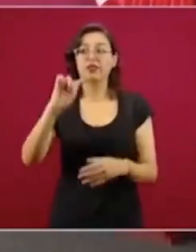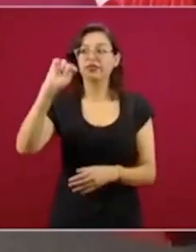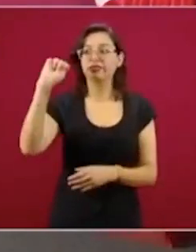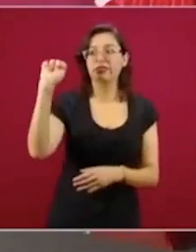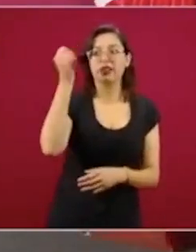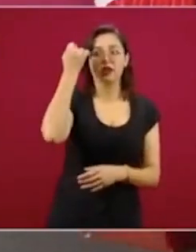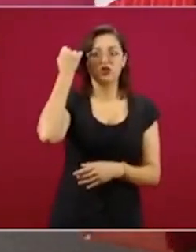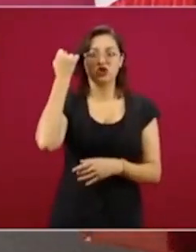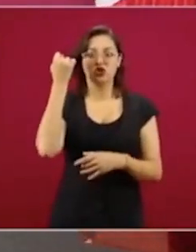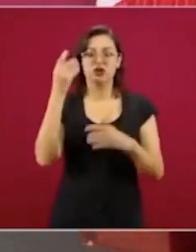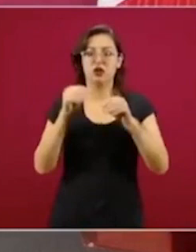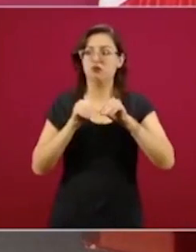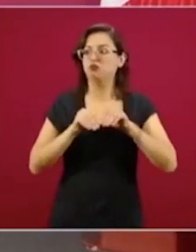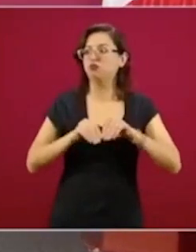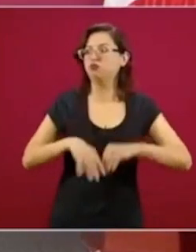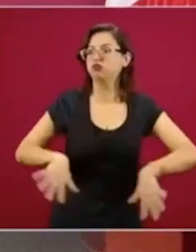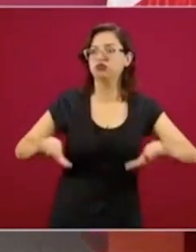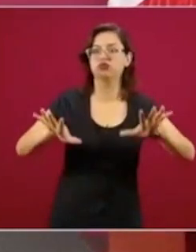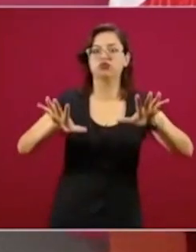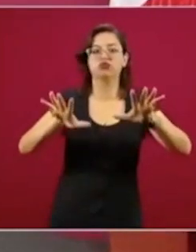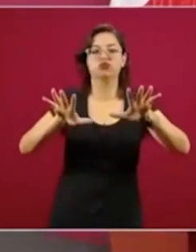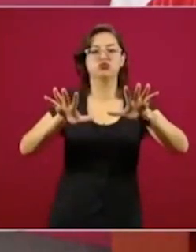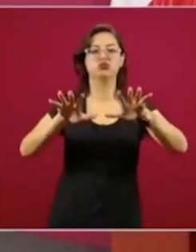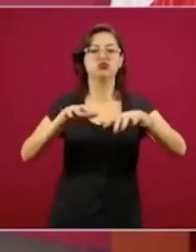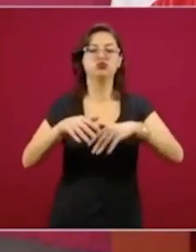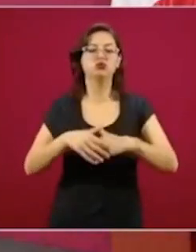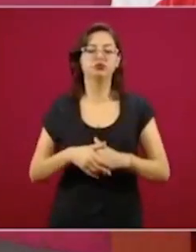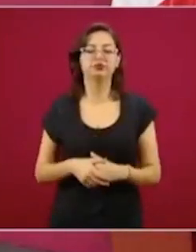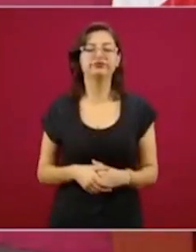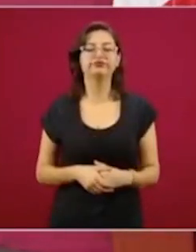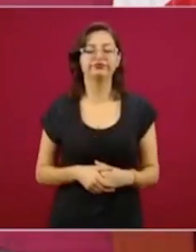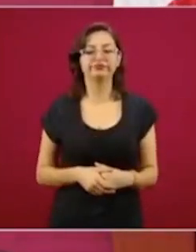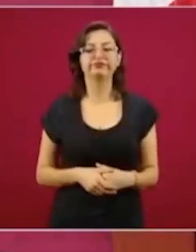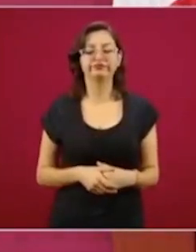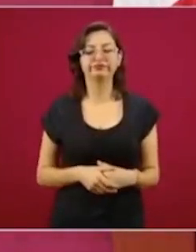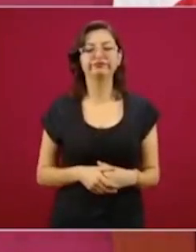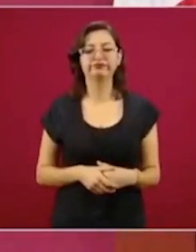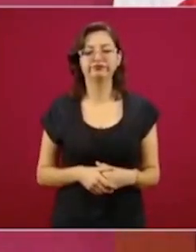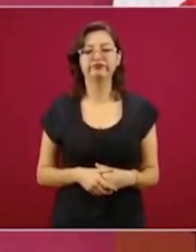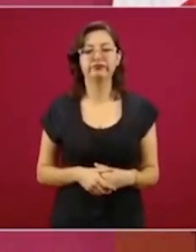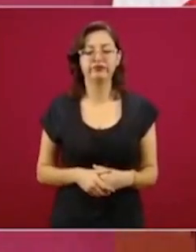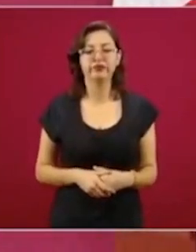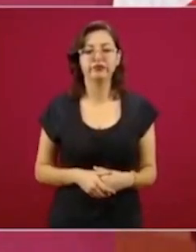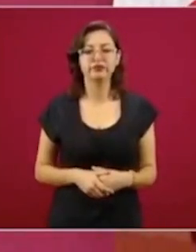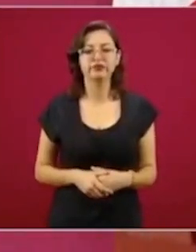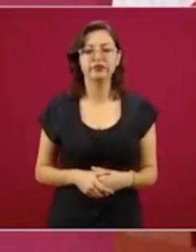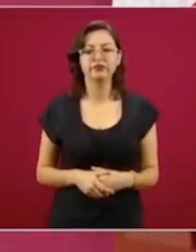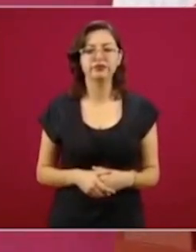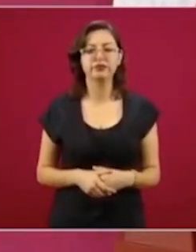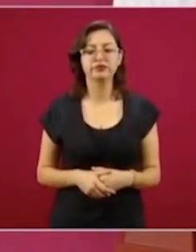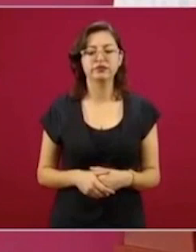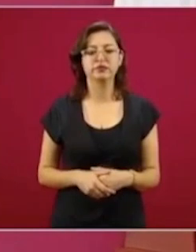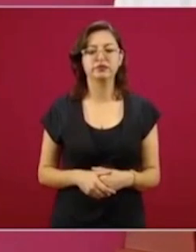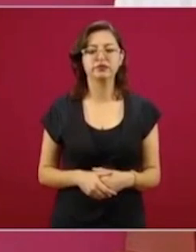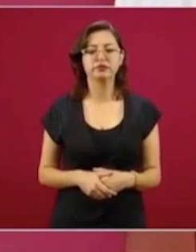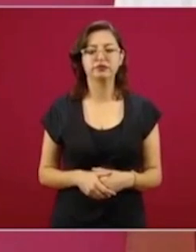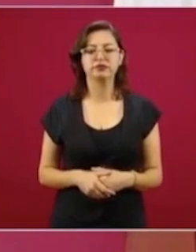y de los medios